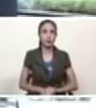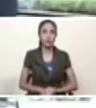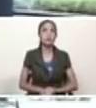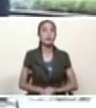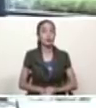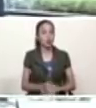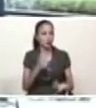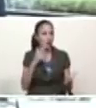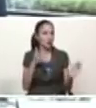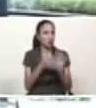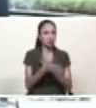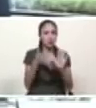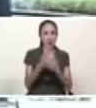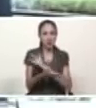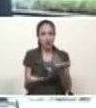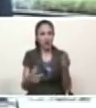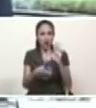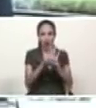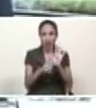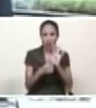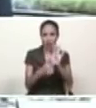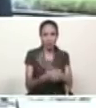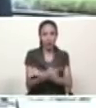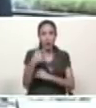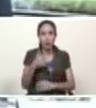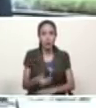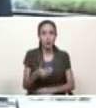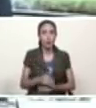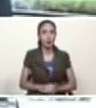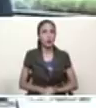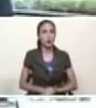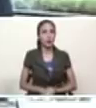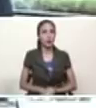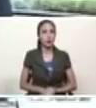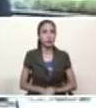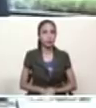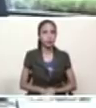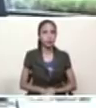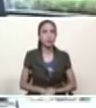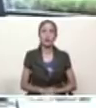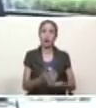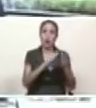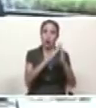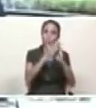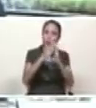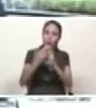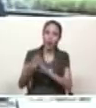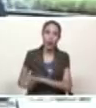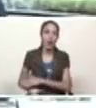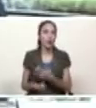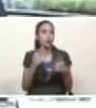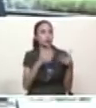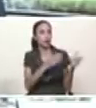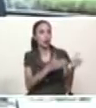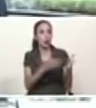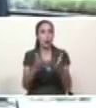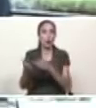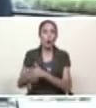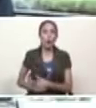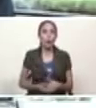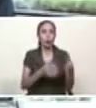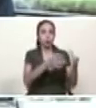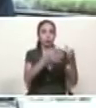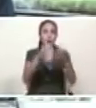conocerla hay que difundirla debe tener la guía cada consejo comunal cada organización de base cada